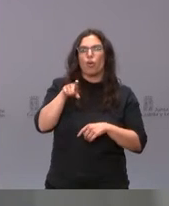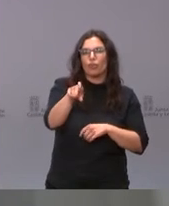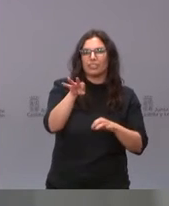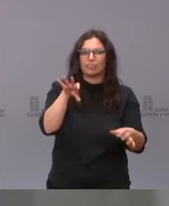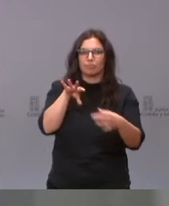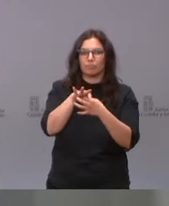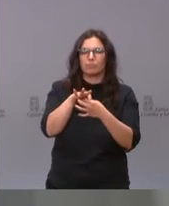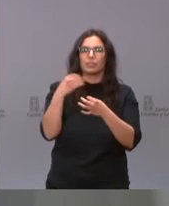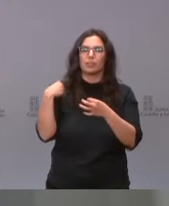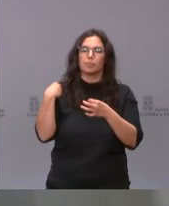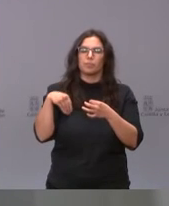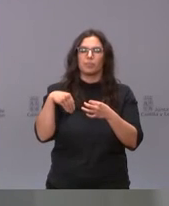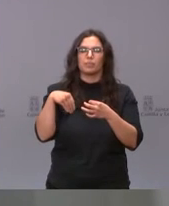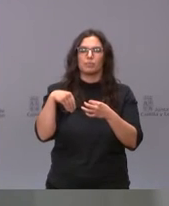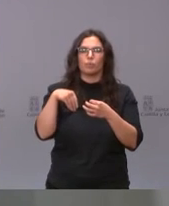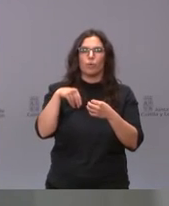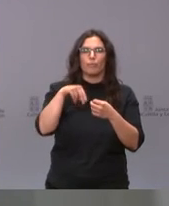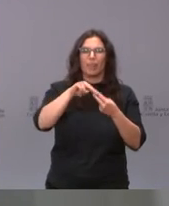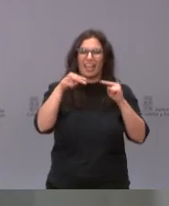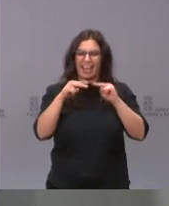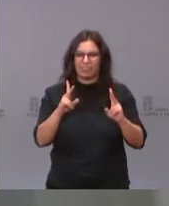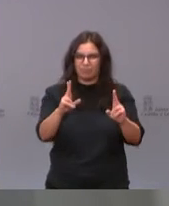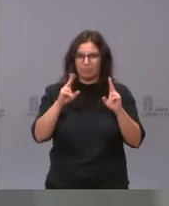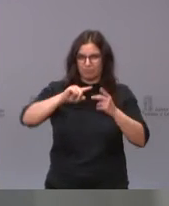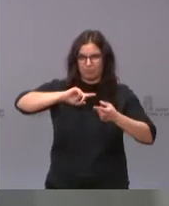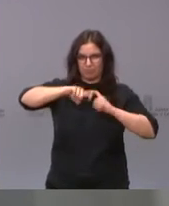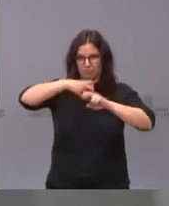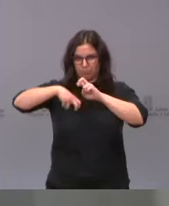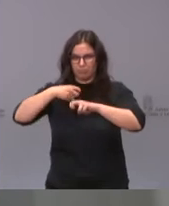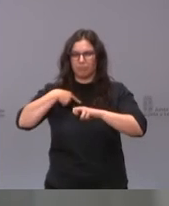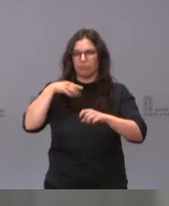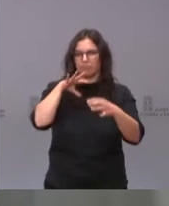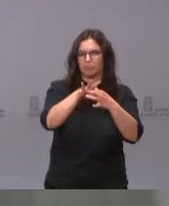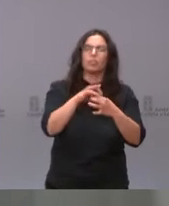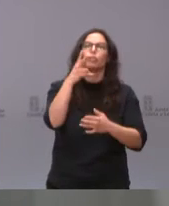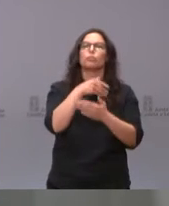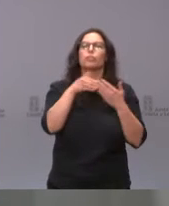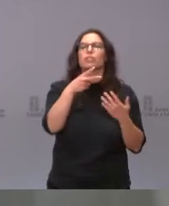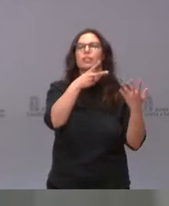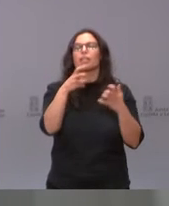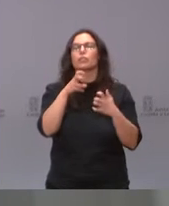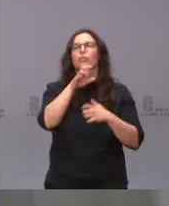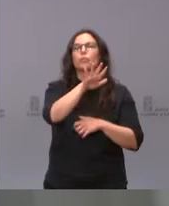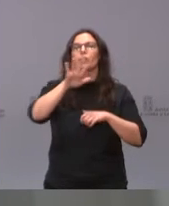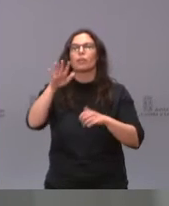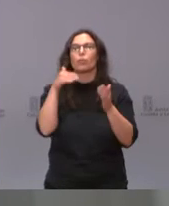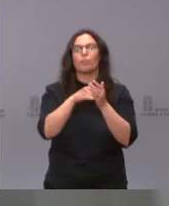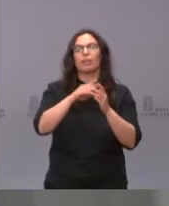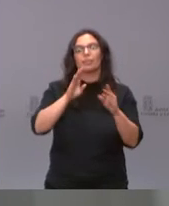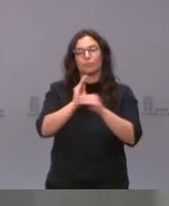en las mutaciones del gen Carras, con un presupuesto de 2.975.000, que va a recibir una subvención de 1